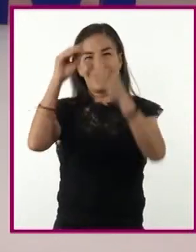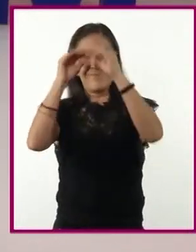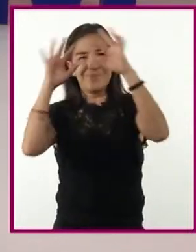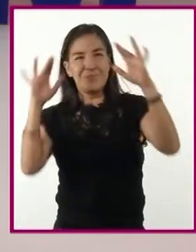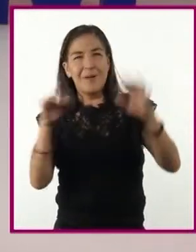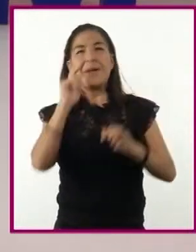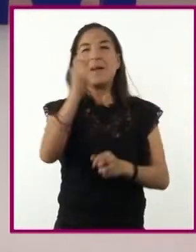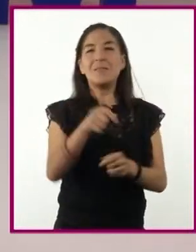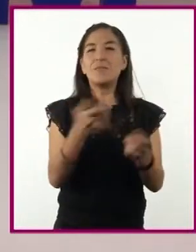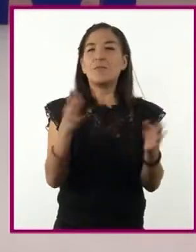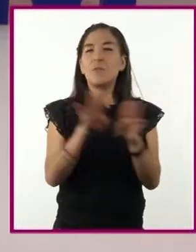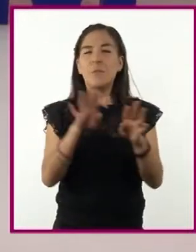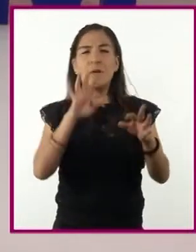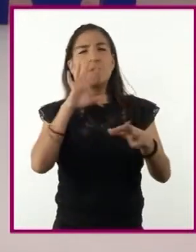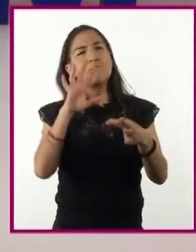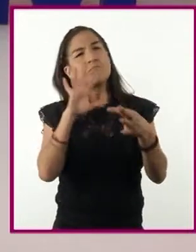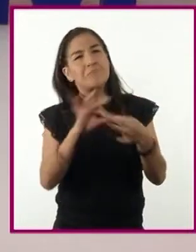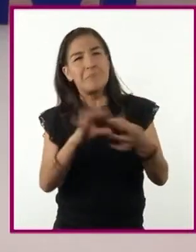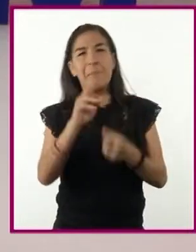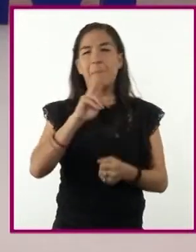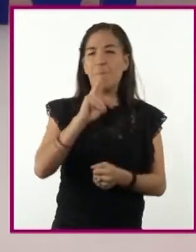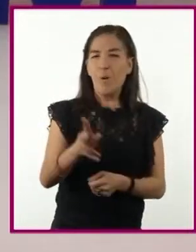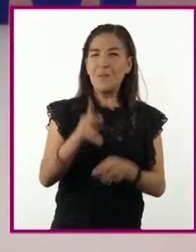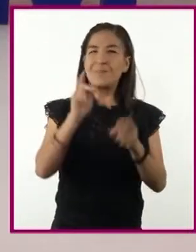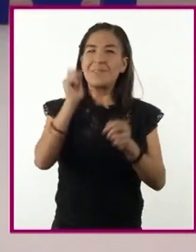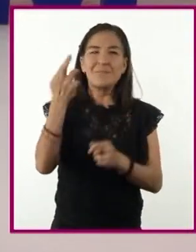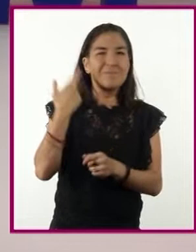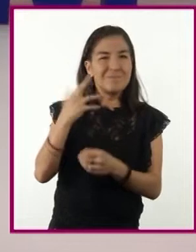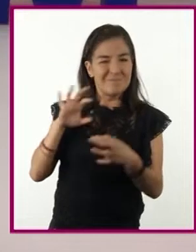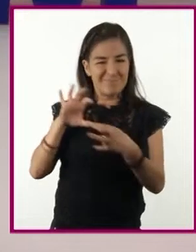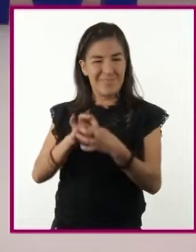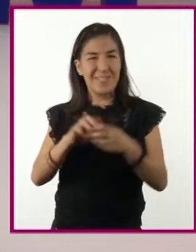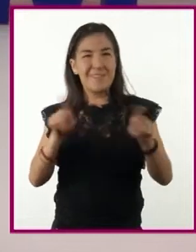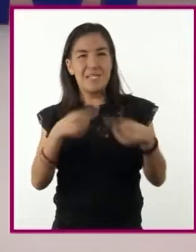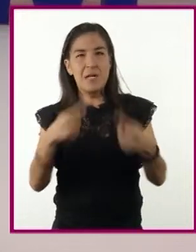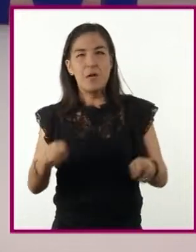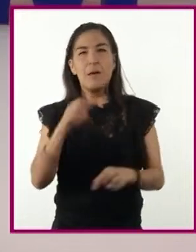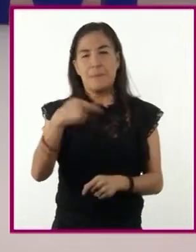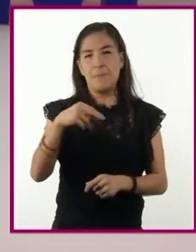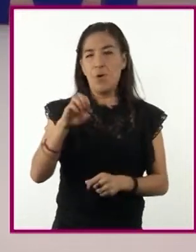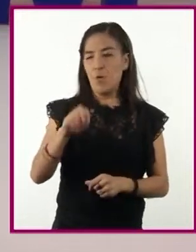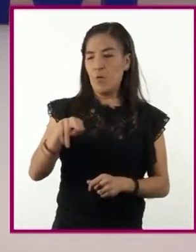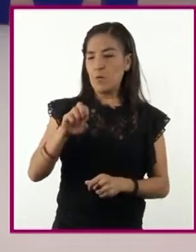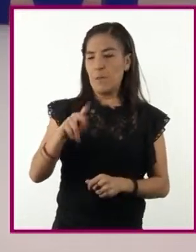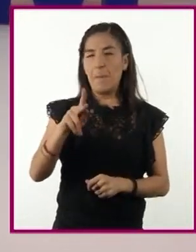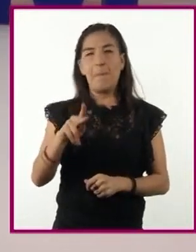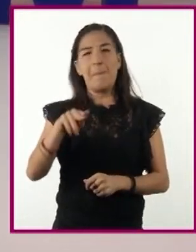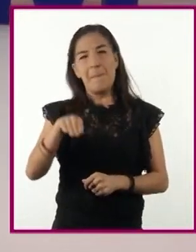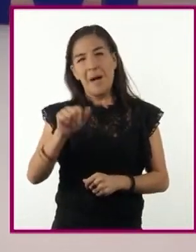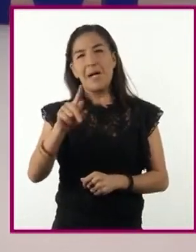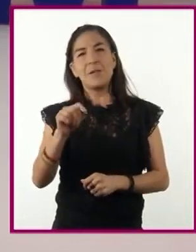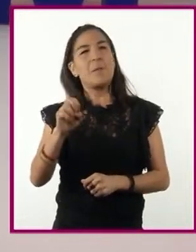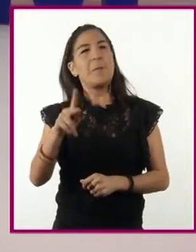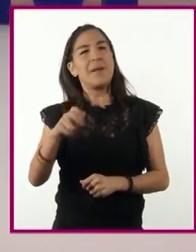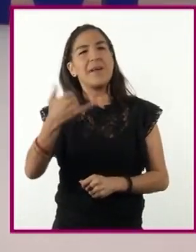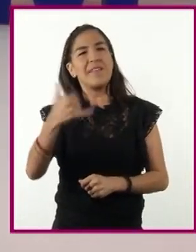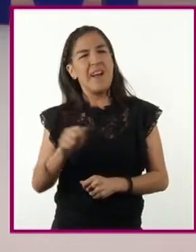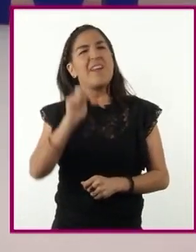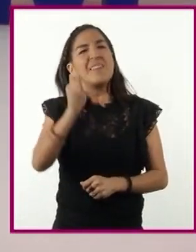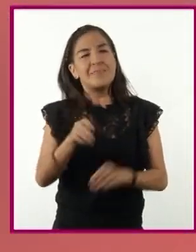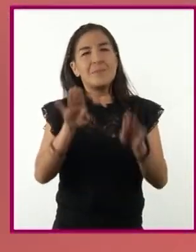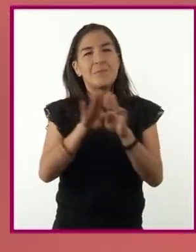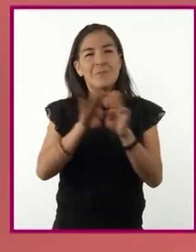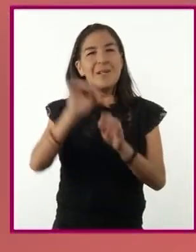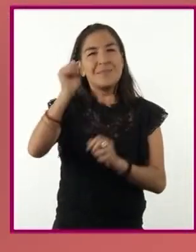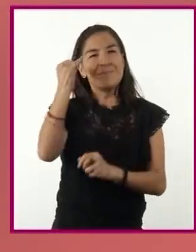Porque al escuchar los diálogos y sonidos, por cierto, también conocidos como onomatopeyas, las imágenes se recrean en la mente de